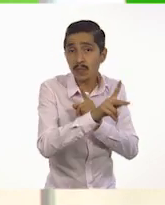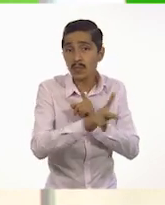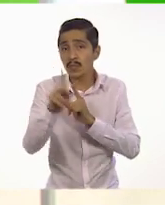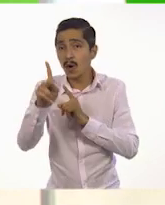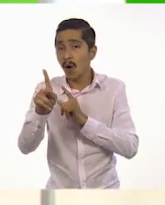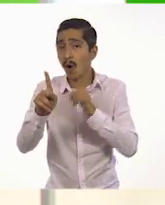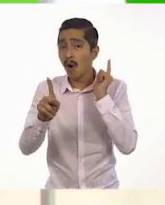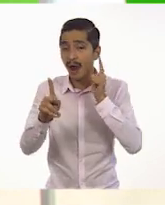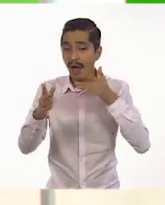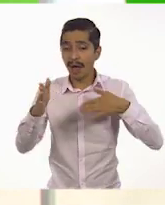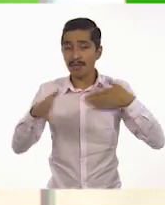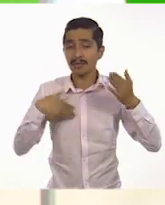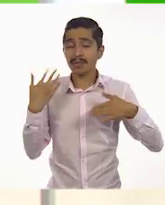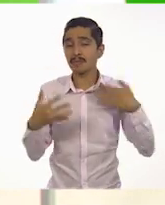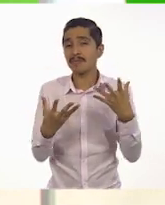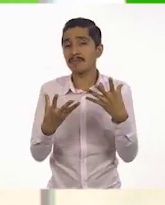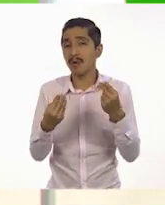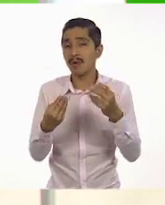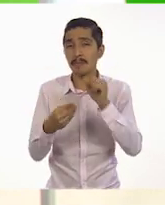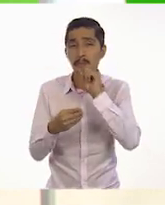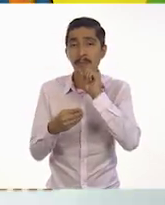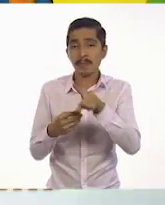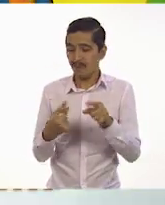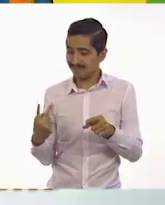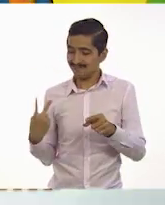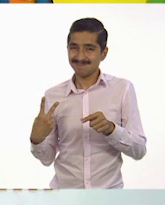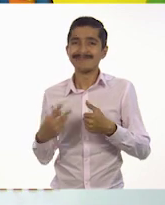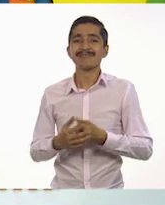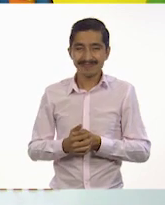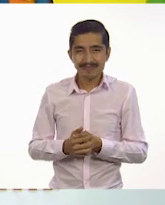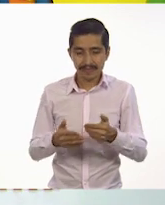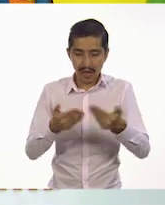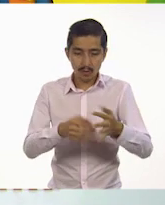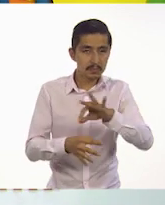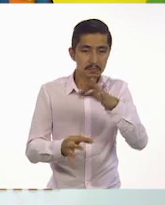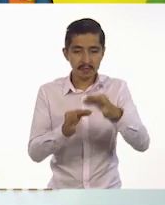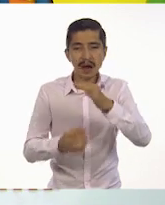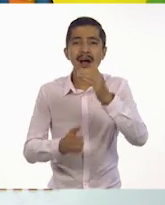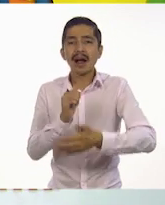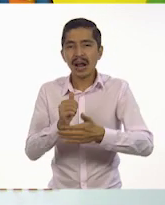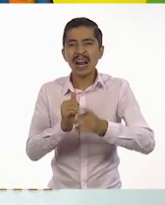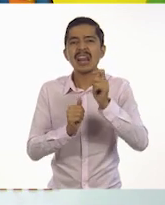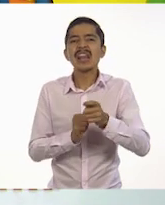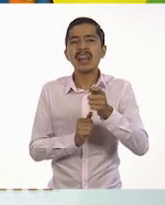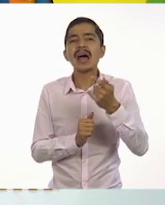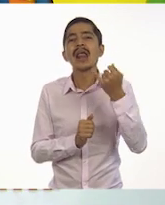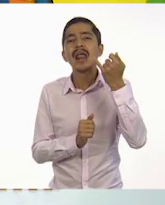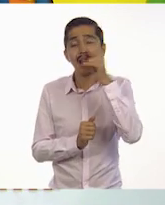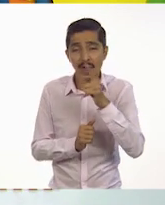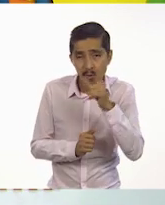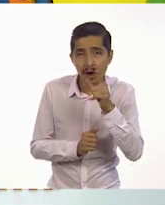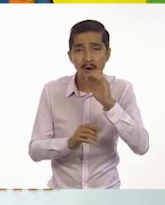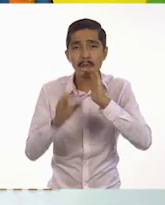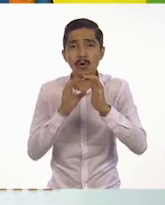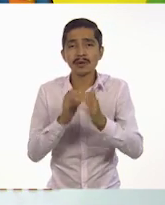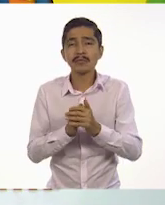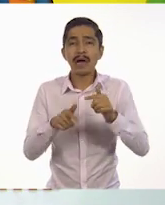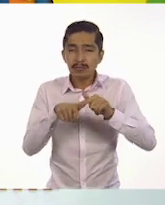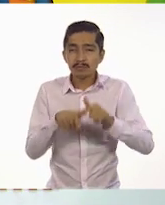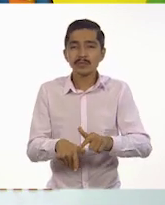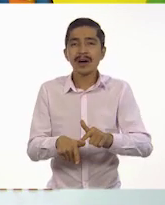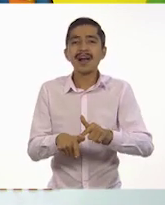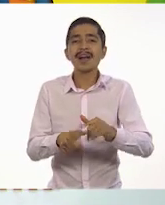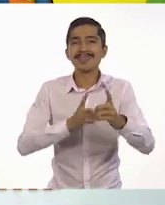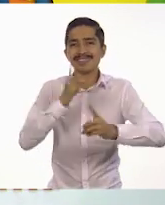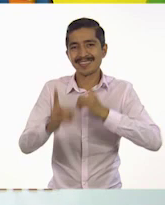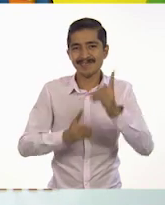lo hayan disfrutado tanto como nosotras. Con esto terminamos con lenguaje y comunicación. Continuamos con educación